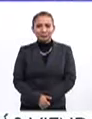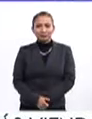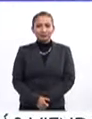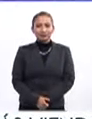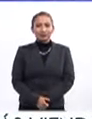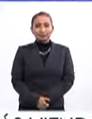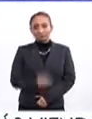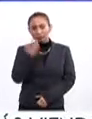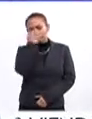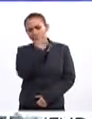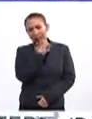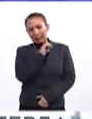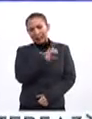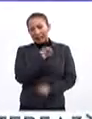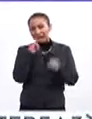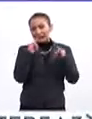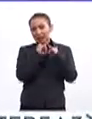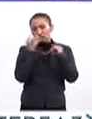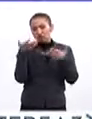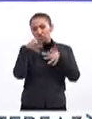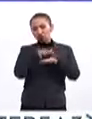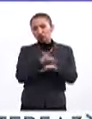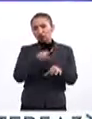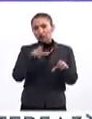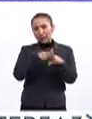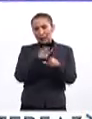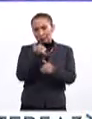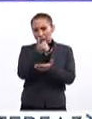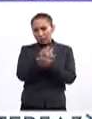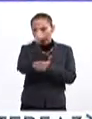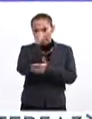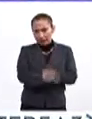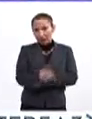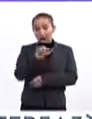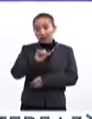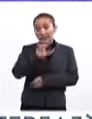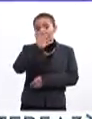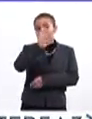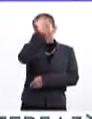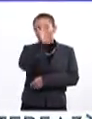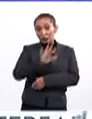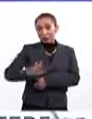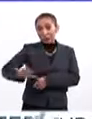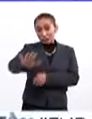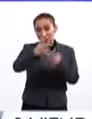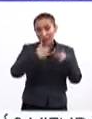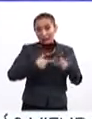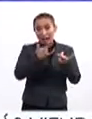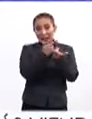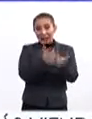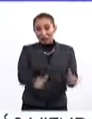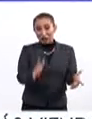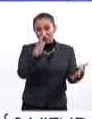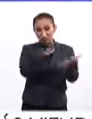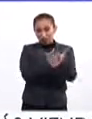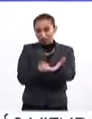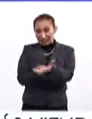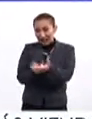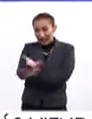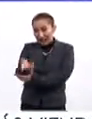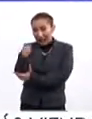De acuerdo con el Instituto de Reinserción Social de la Ciudad de México, 75% de las personas liberadas de centros